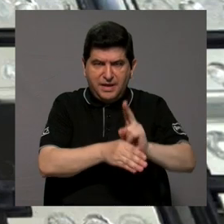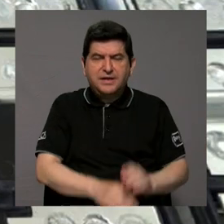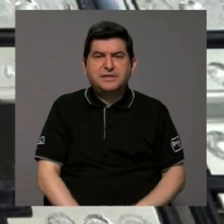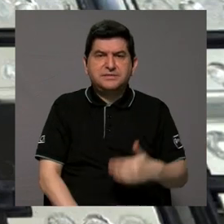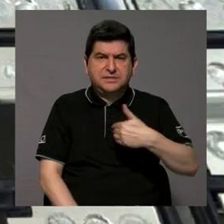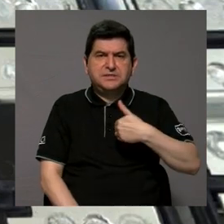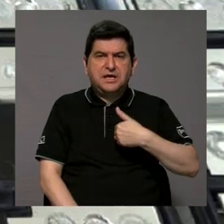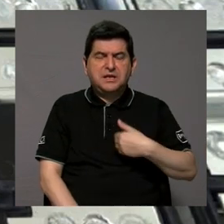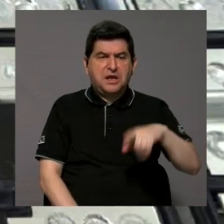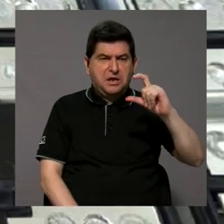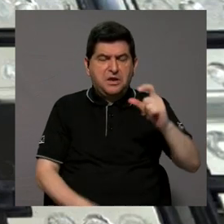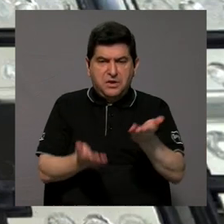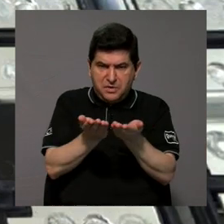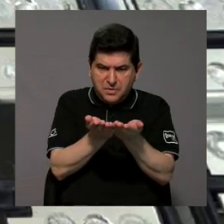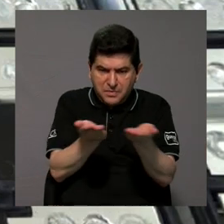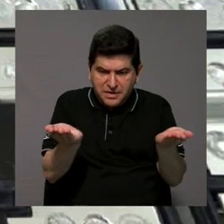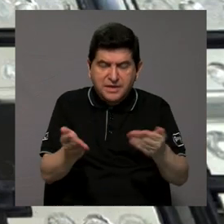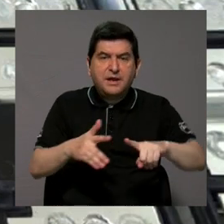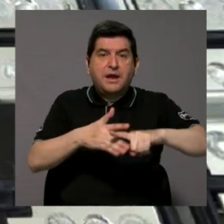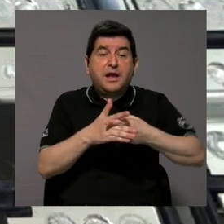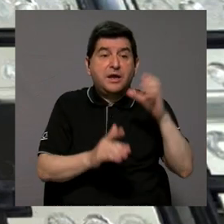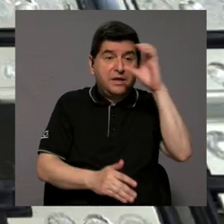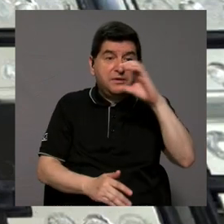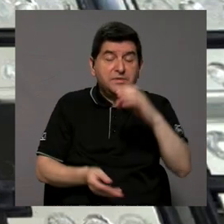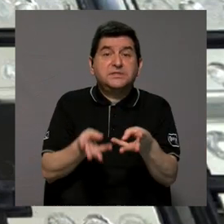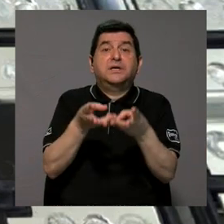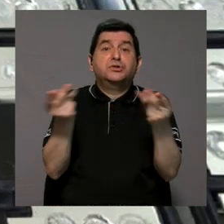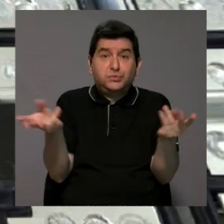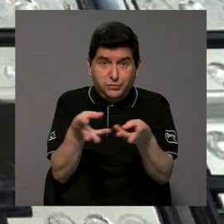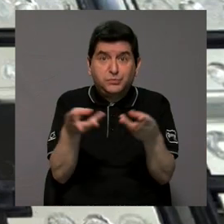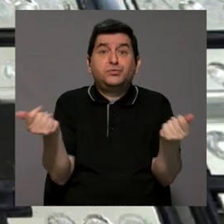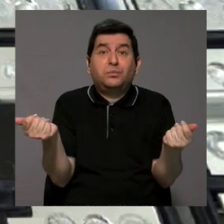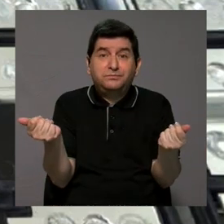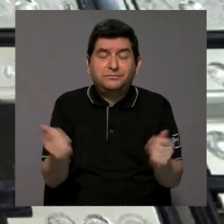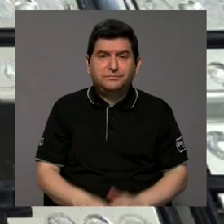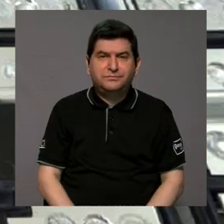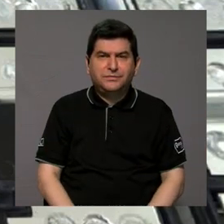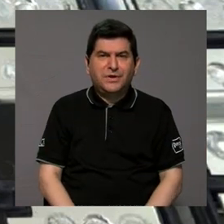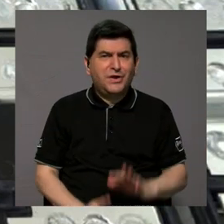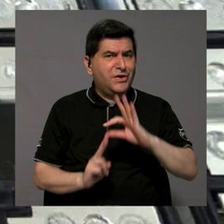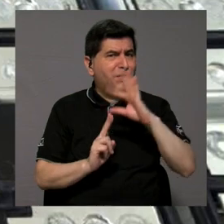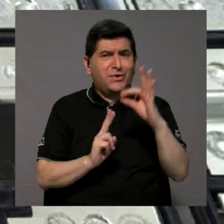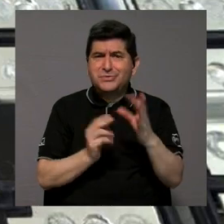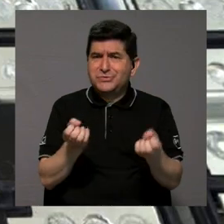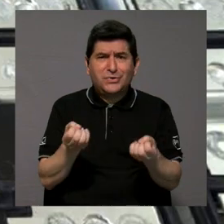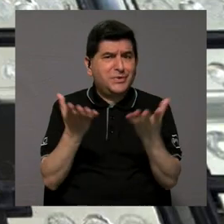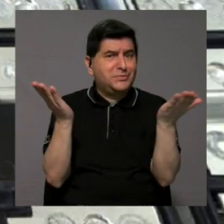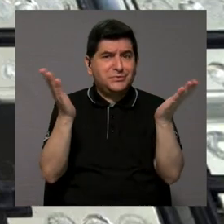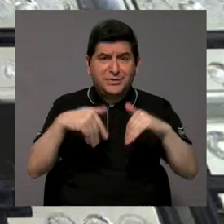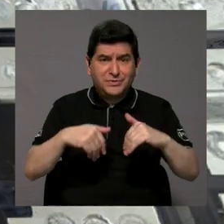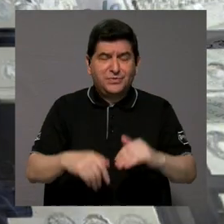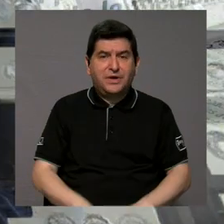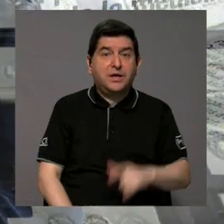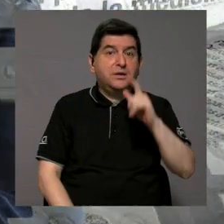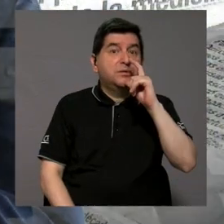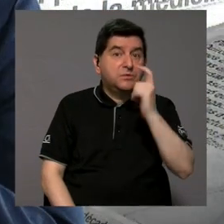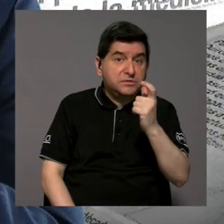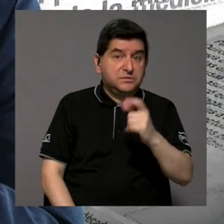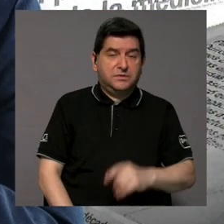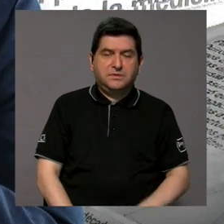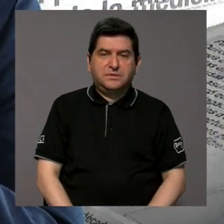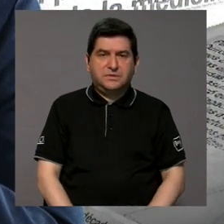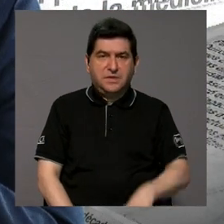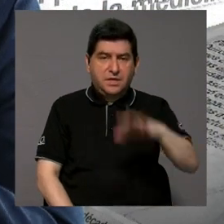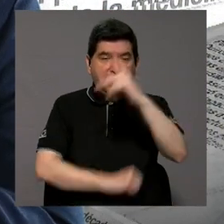esas baterías y tenemos que empezar a buscar soluciones. No hay muchas alternativas, por suerte, porque hay que escoger